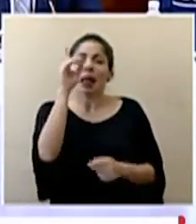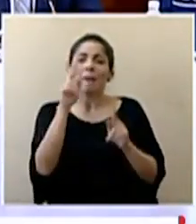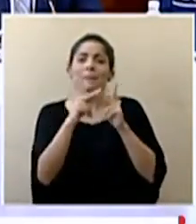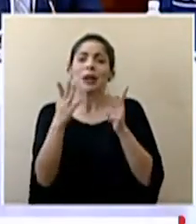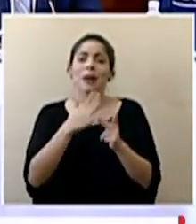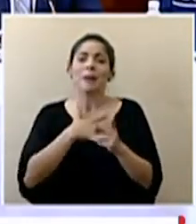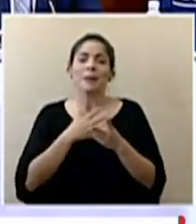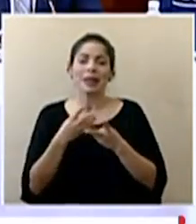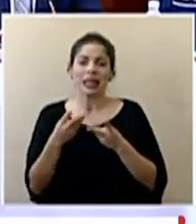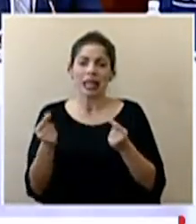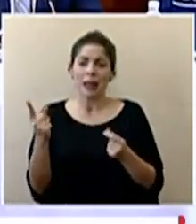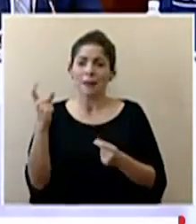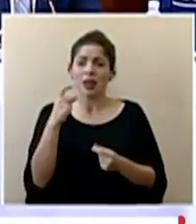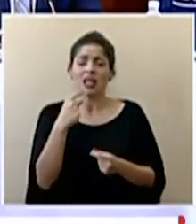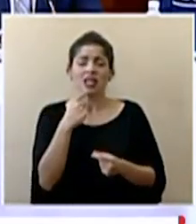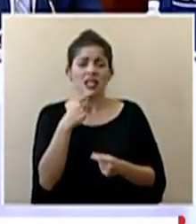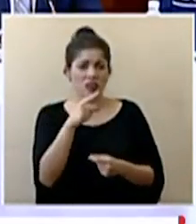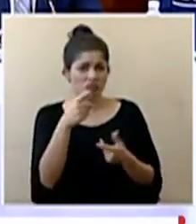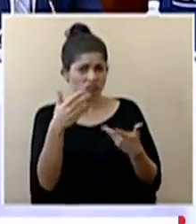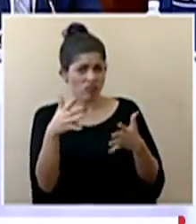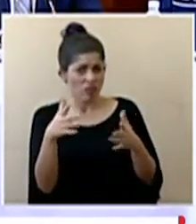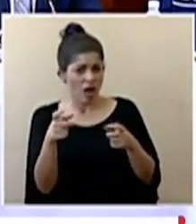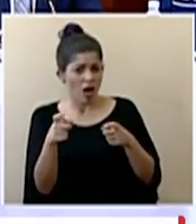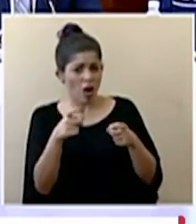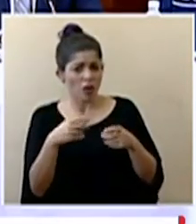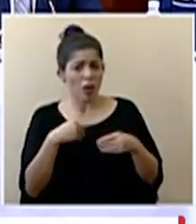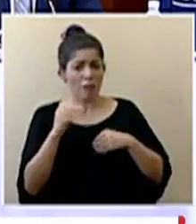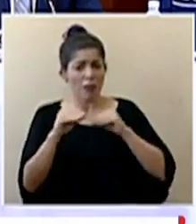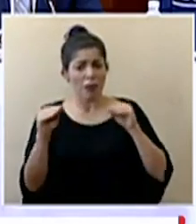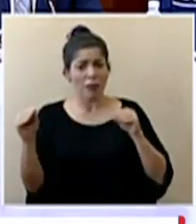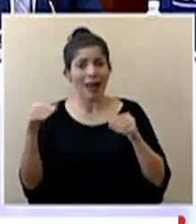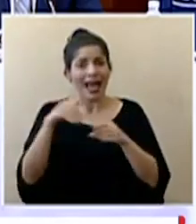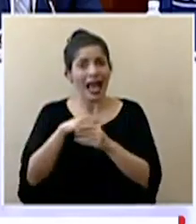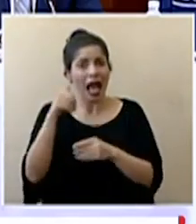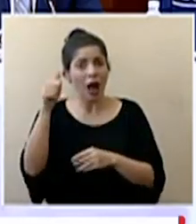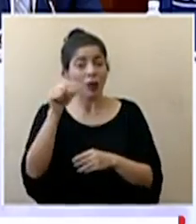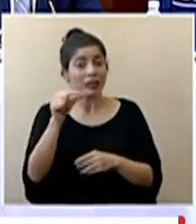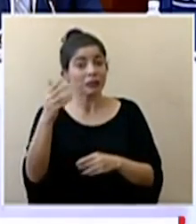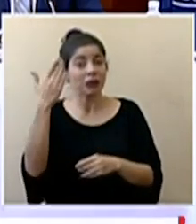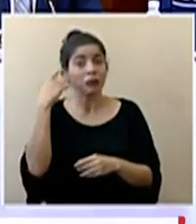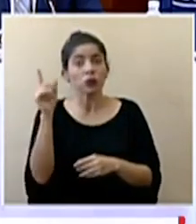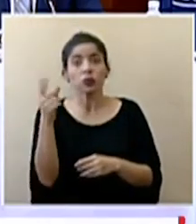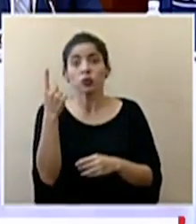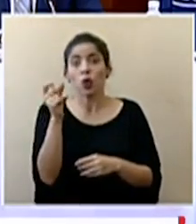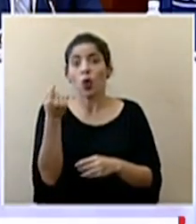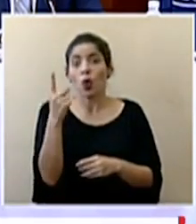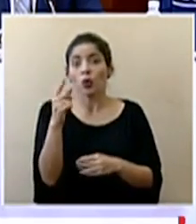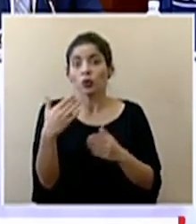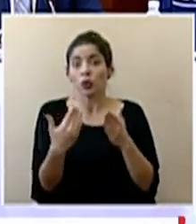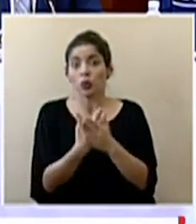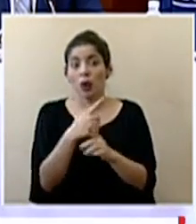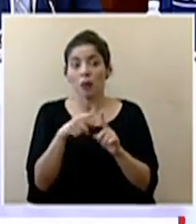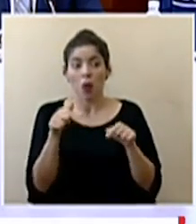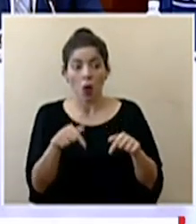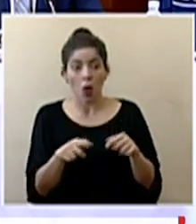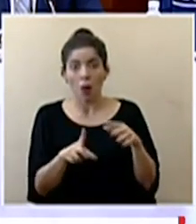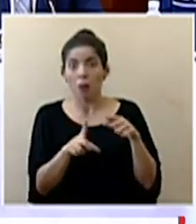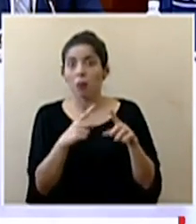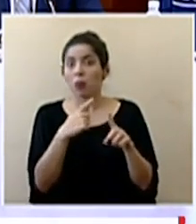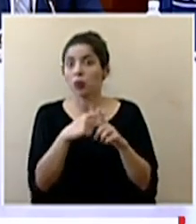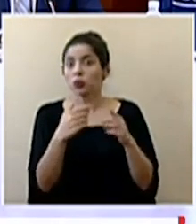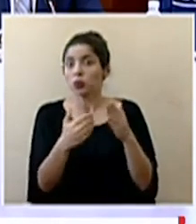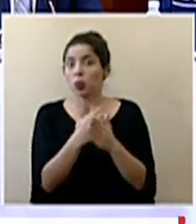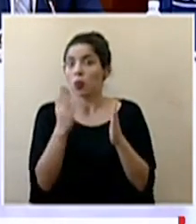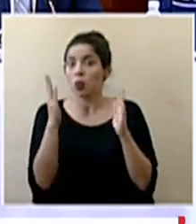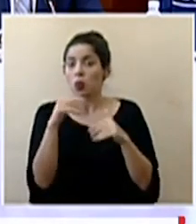Mi Tierra nos dice se tiene controlado el contagio de Alajuela la semana pasada solo tuvieron 11 casos nuevos y hoy no presentan positivos nuevos